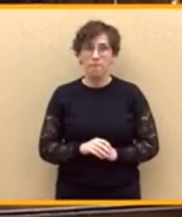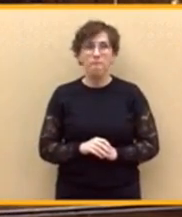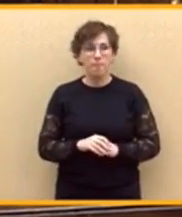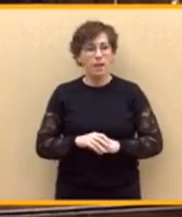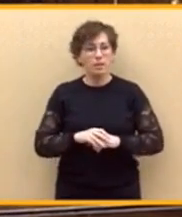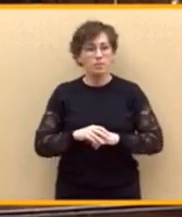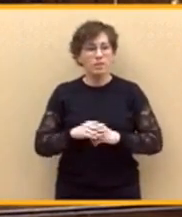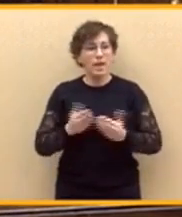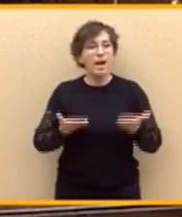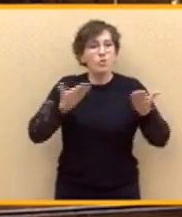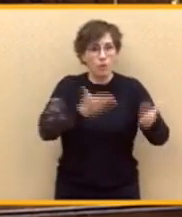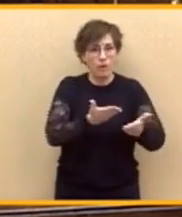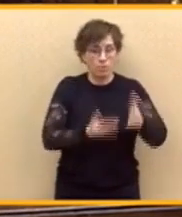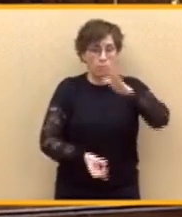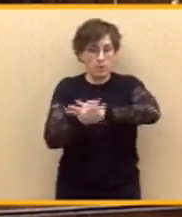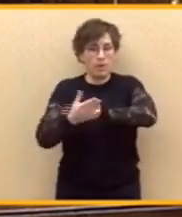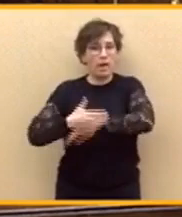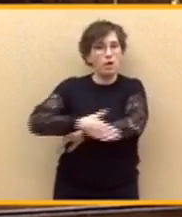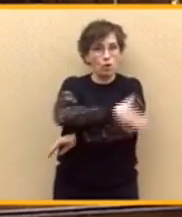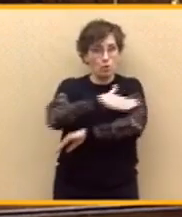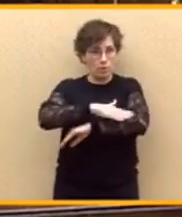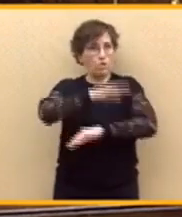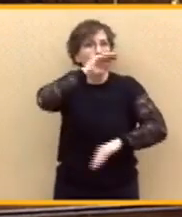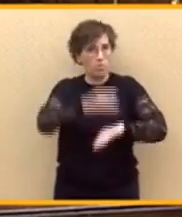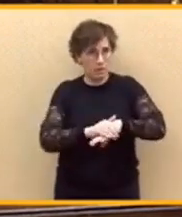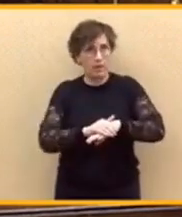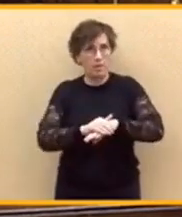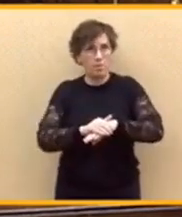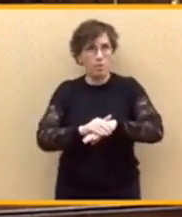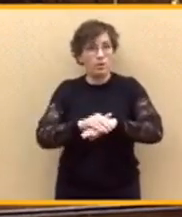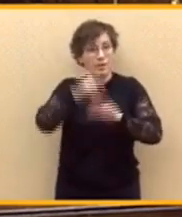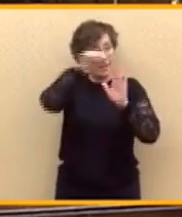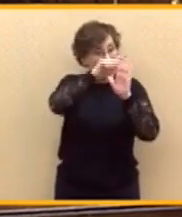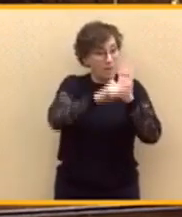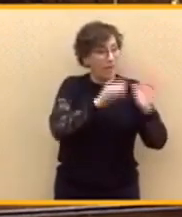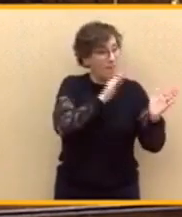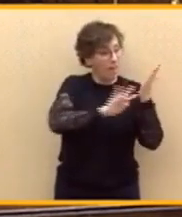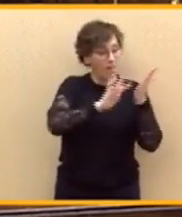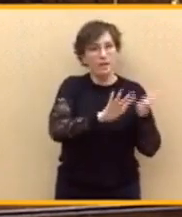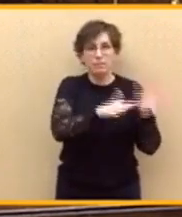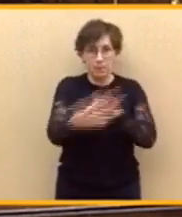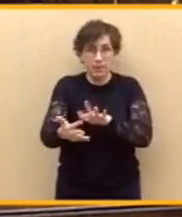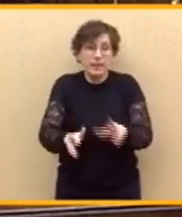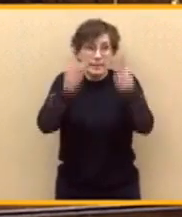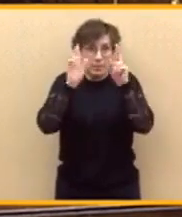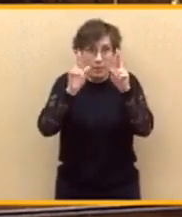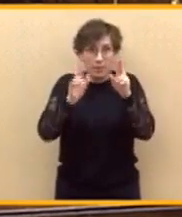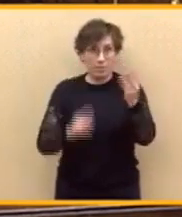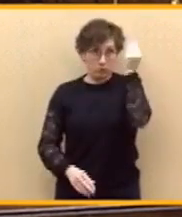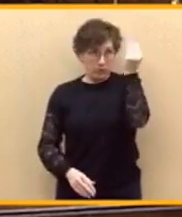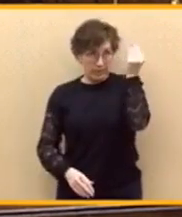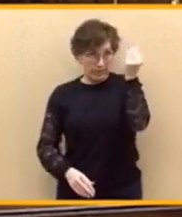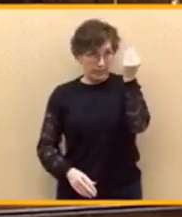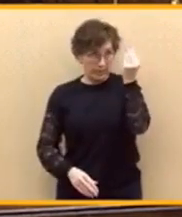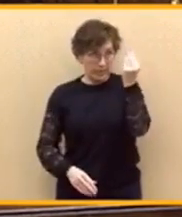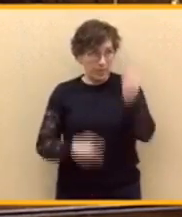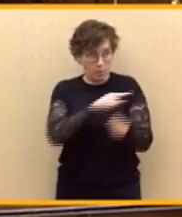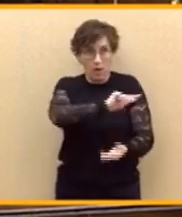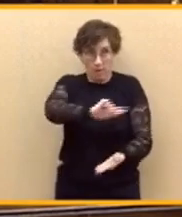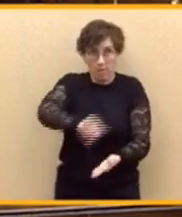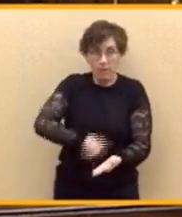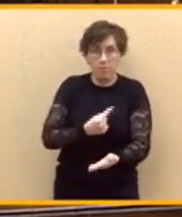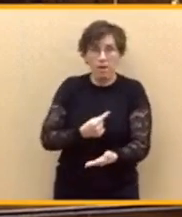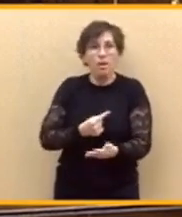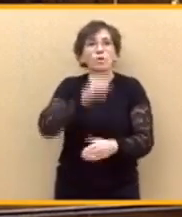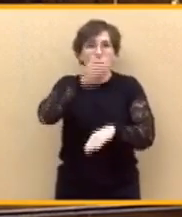gobernabilidad y a instalar toda esta serie de medidas. Esperemos que este documento que ustedes han firmado se cumpla